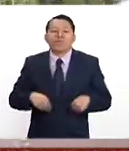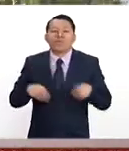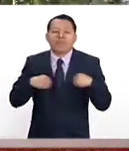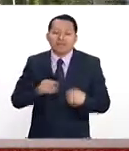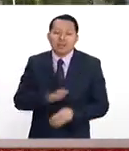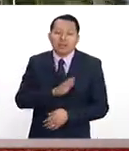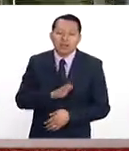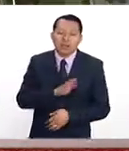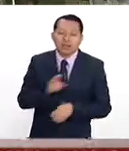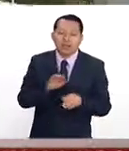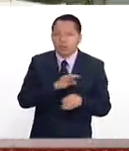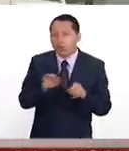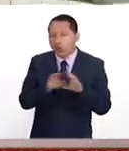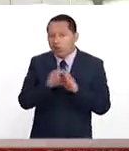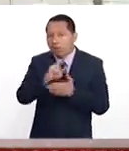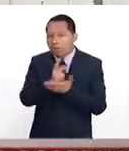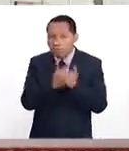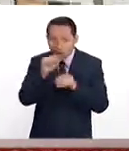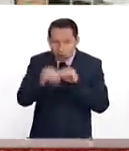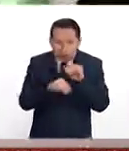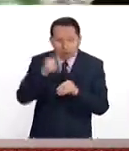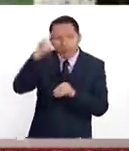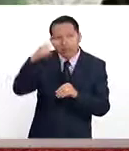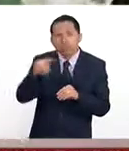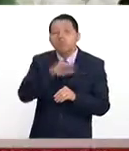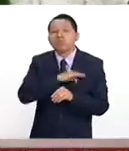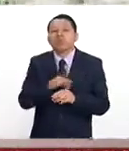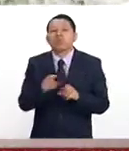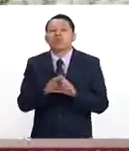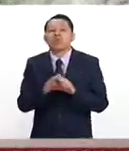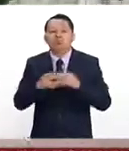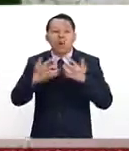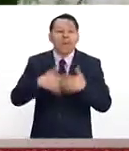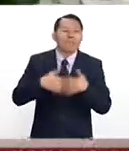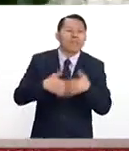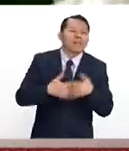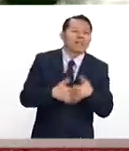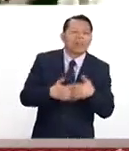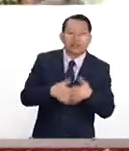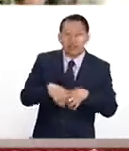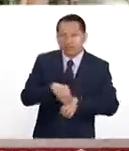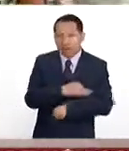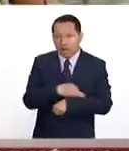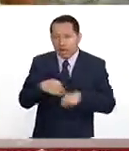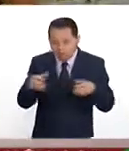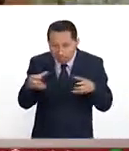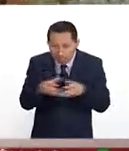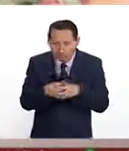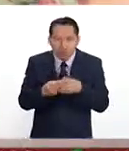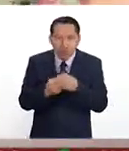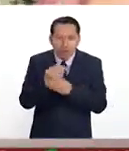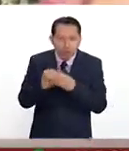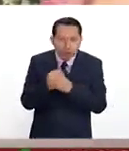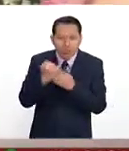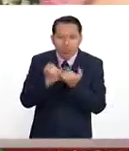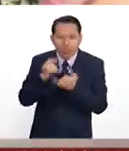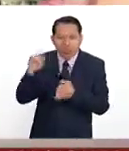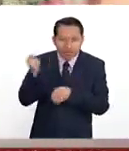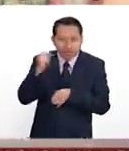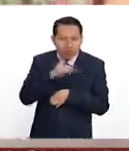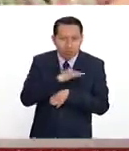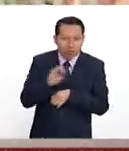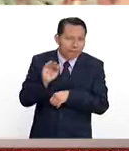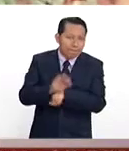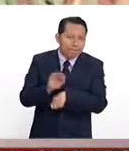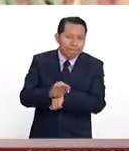de establecer programas de generaciones de empresas, pequeñas empresas familiares, innovar tramos de tecnología para